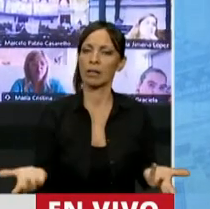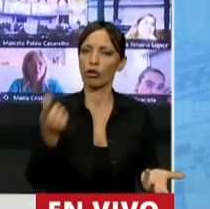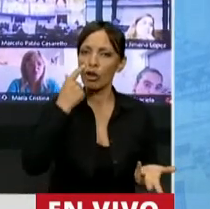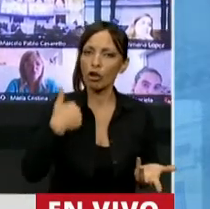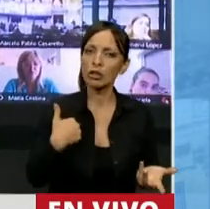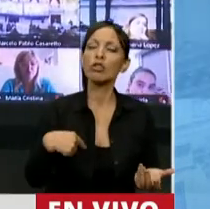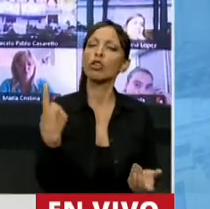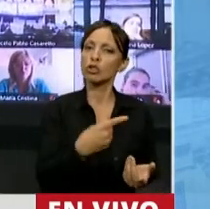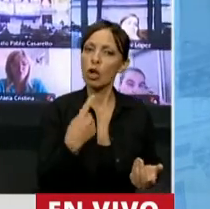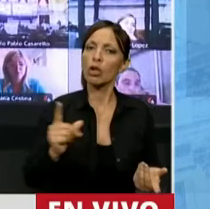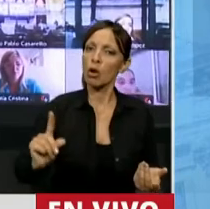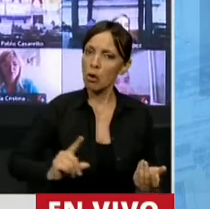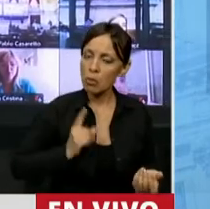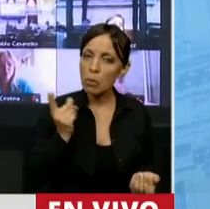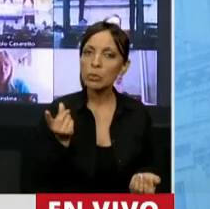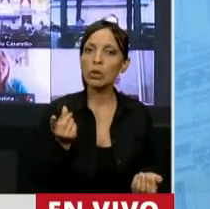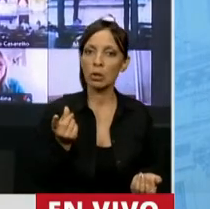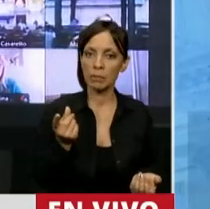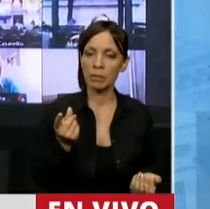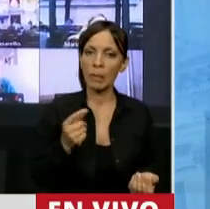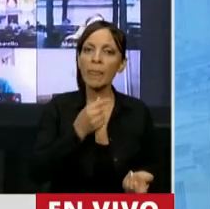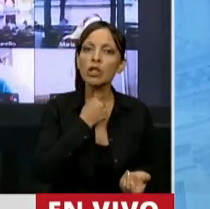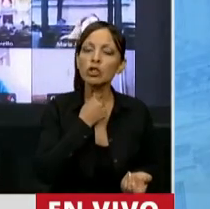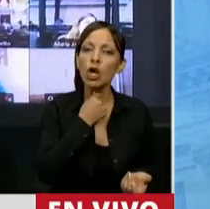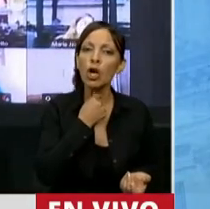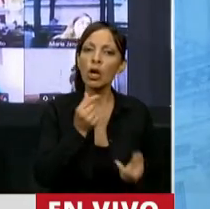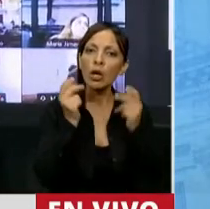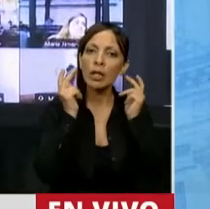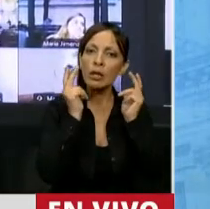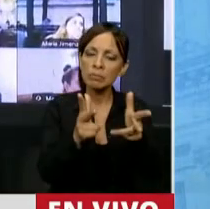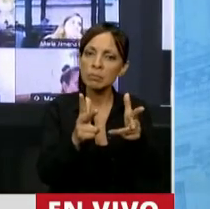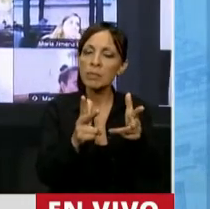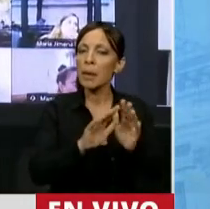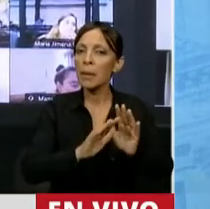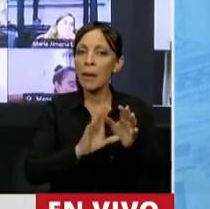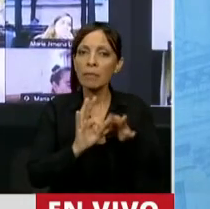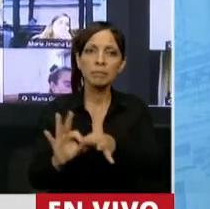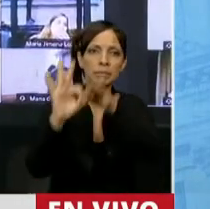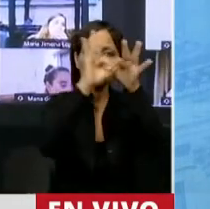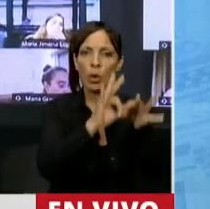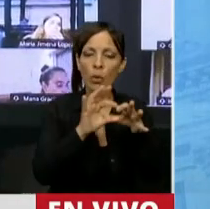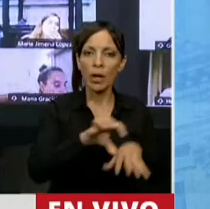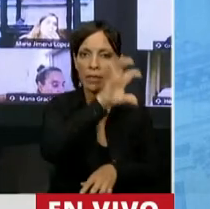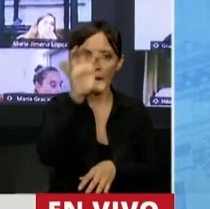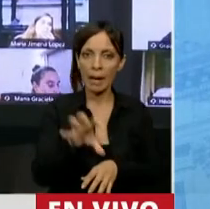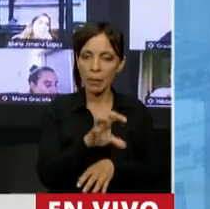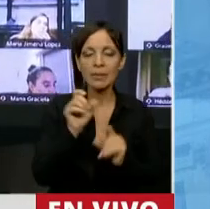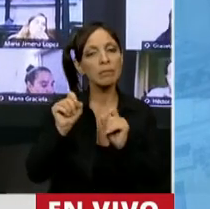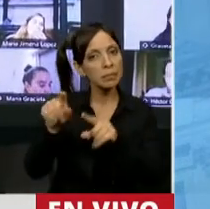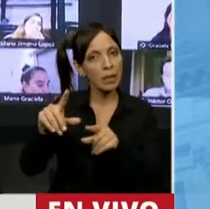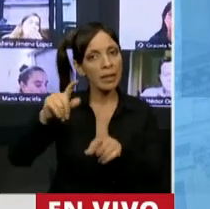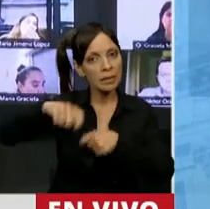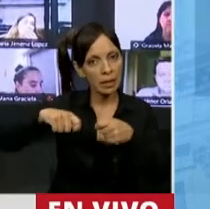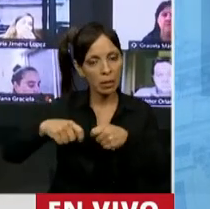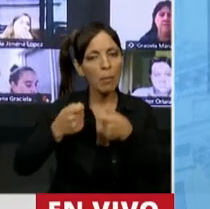que con orgullo, señor presidente, quiero levantar las banderas del federalismo y de Santiago del Estero. Poniendo un poco de